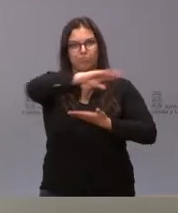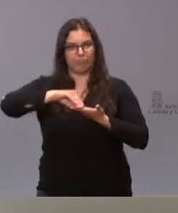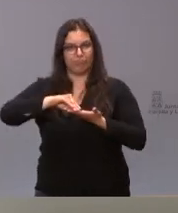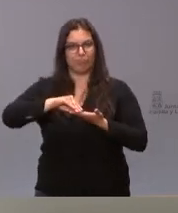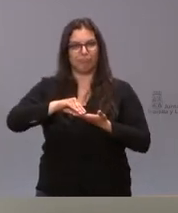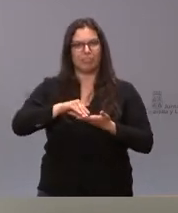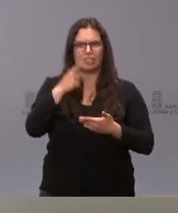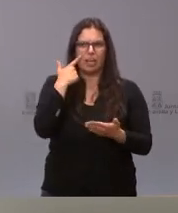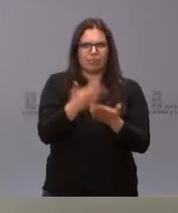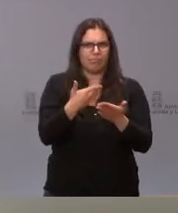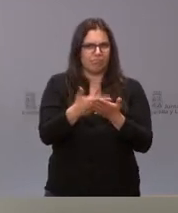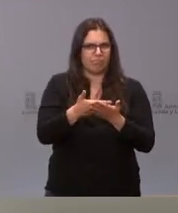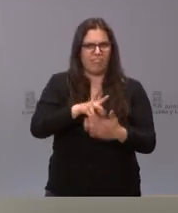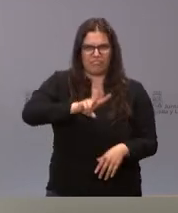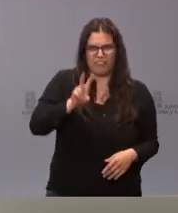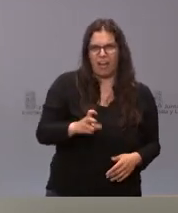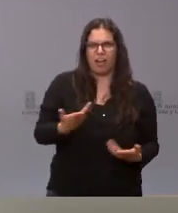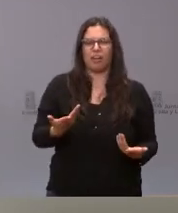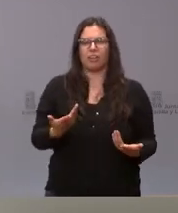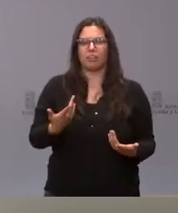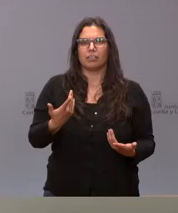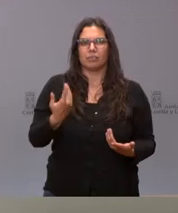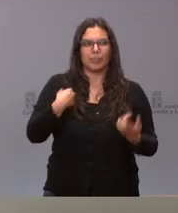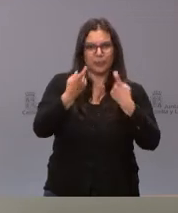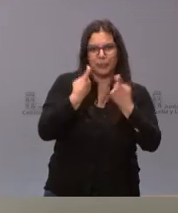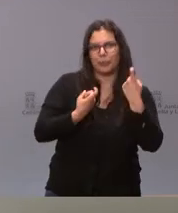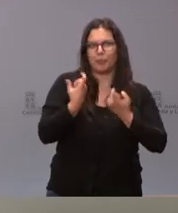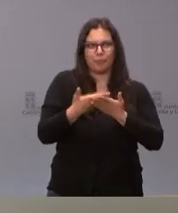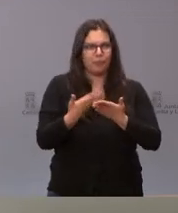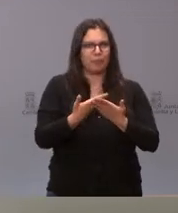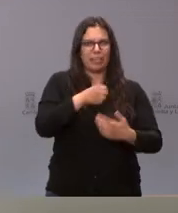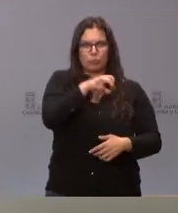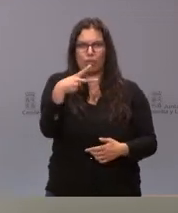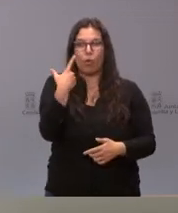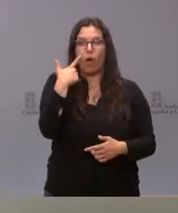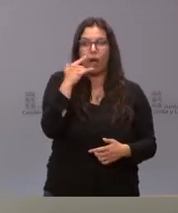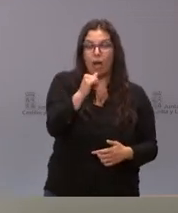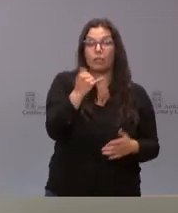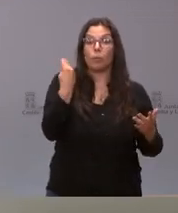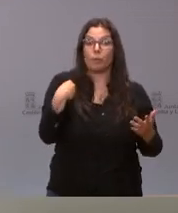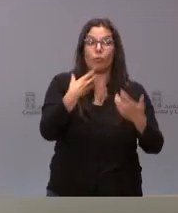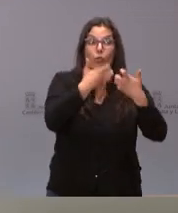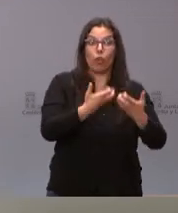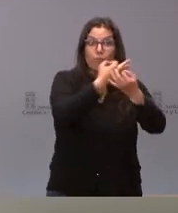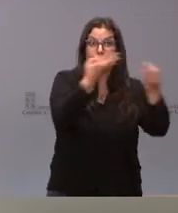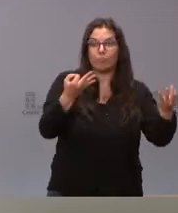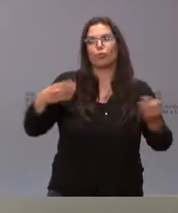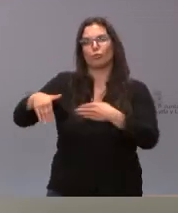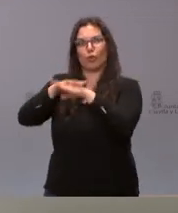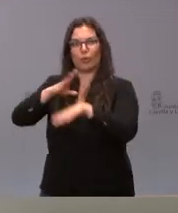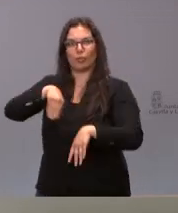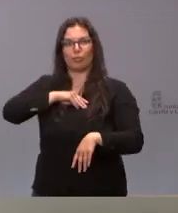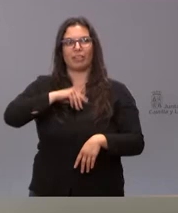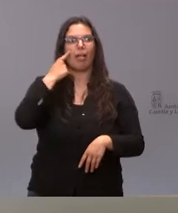contrastado durante algún tiempo que estamos aplicando que está dando resultados y es positivo que cuando funciona pues el propio gobierno de España lo tome con